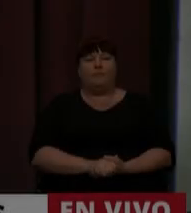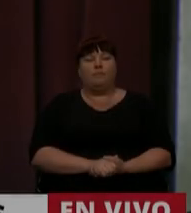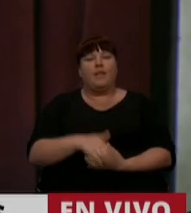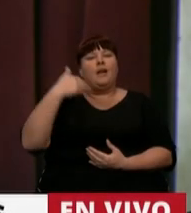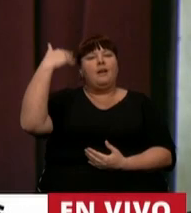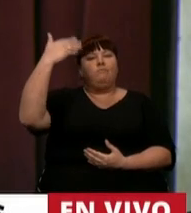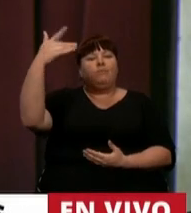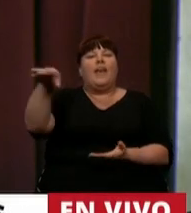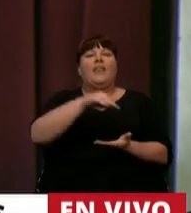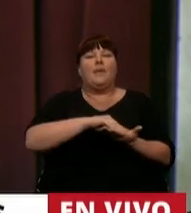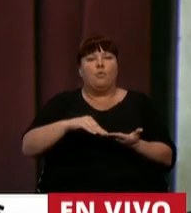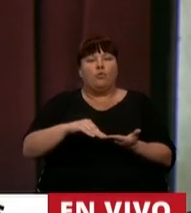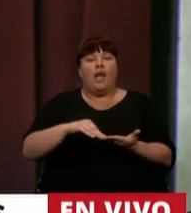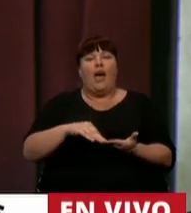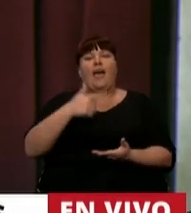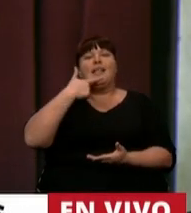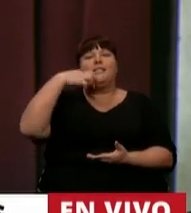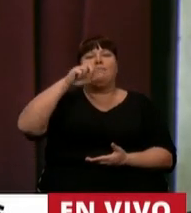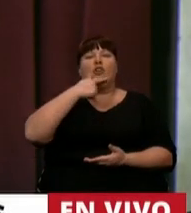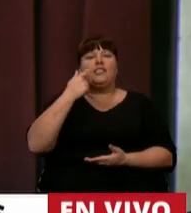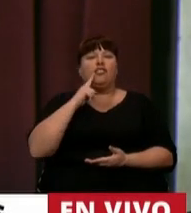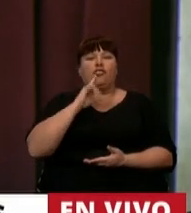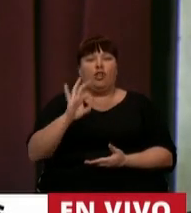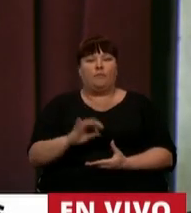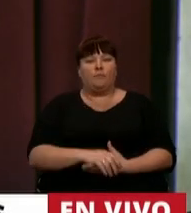Tiene la palabra la diputada Ayelén Espósito.